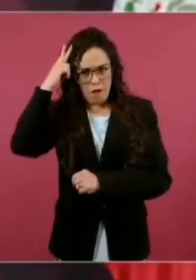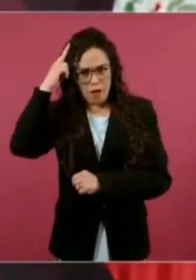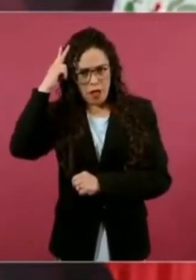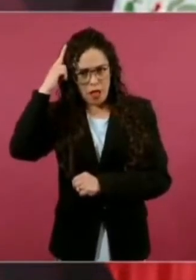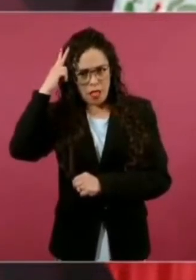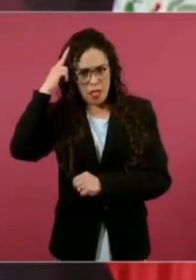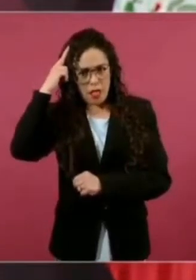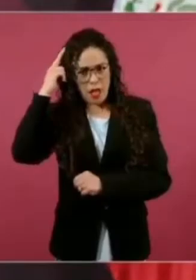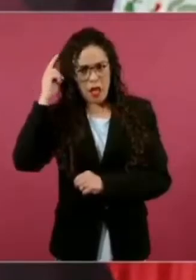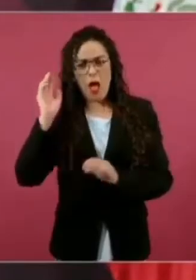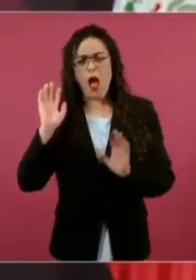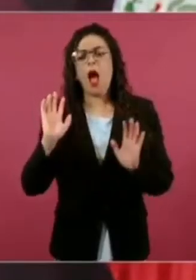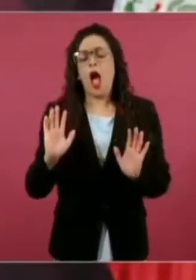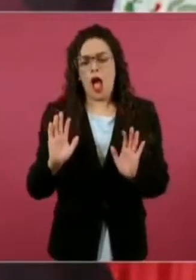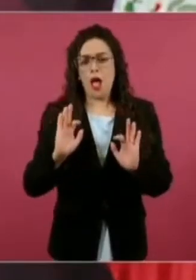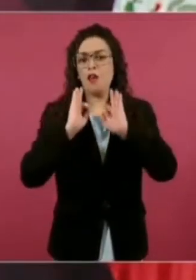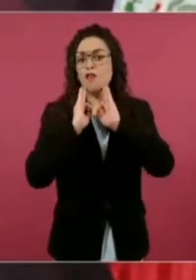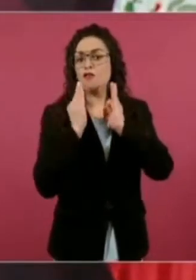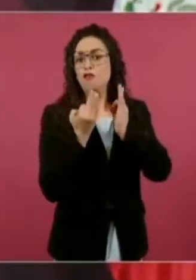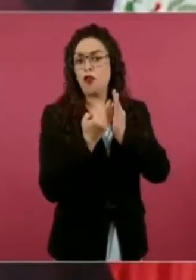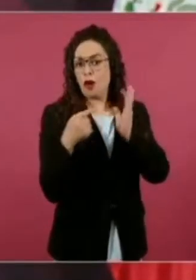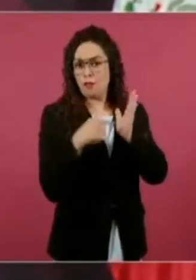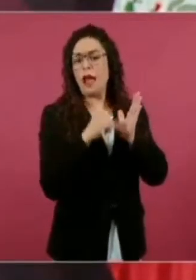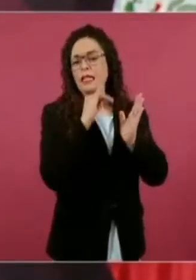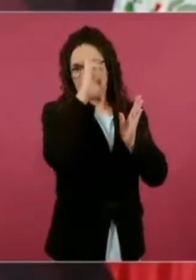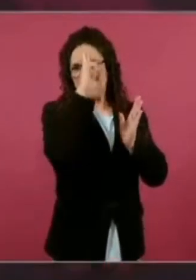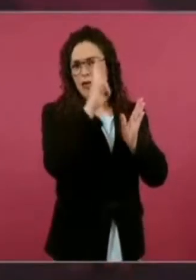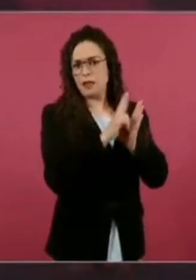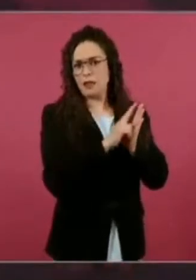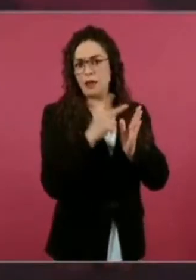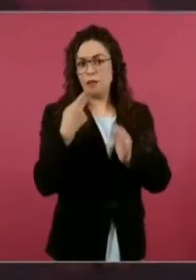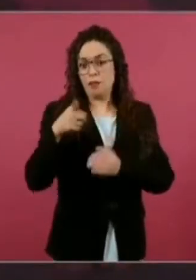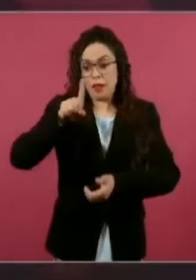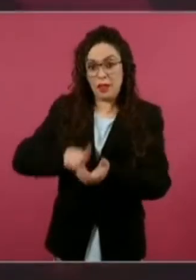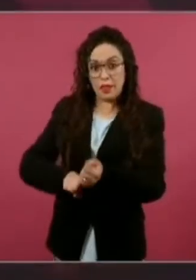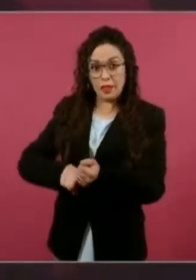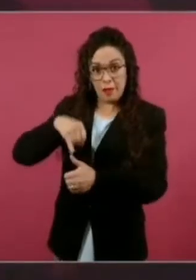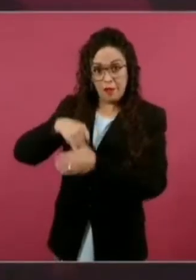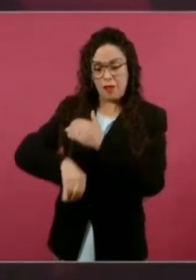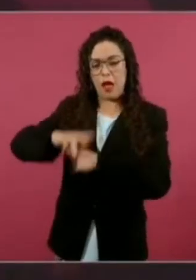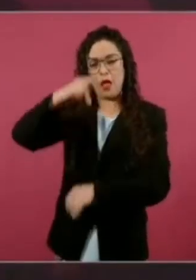en la forma, pero se violaba en el fondo.